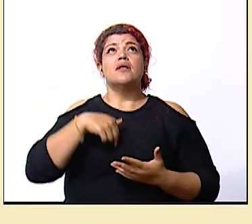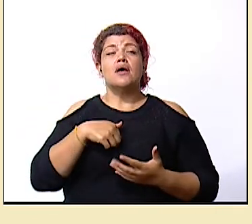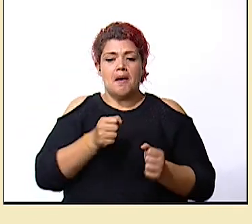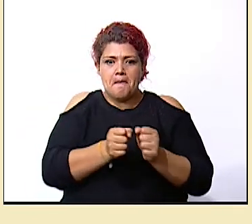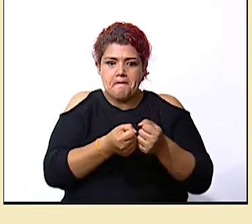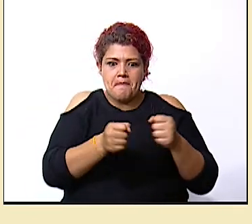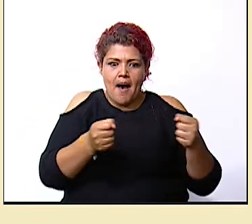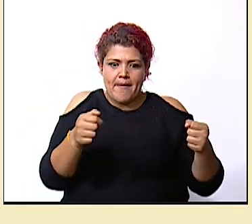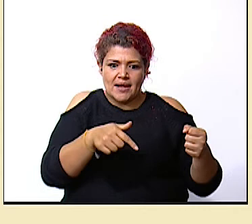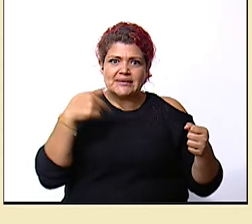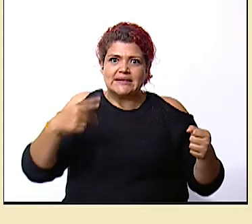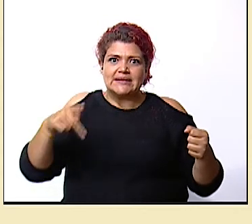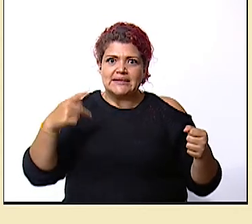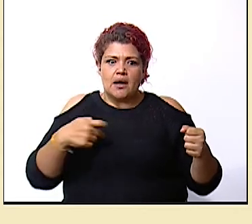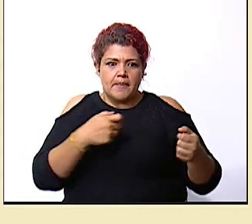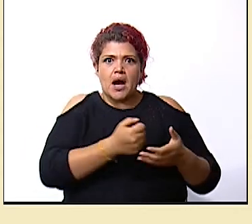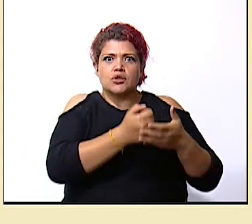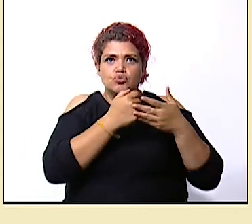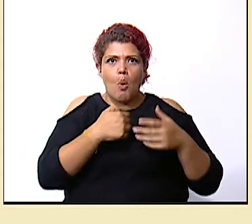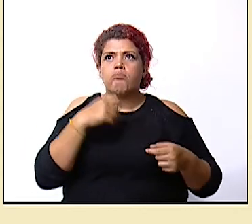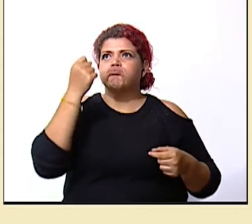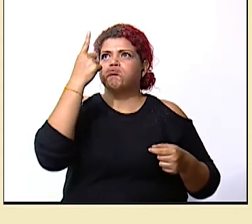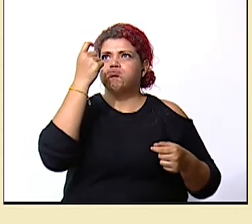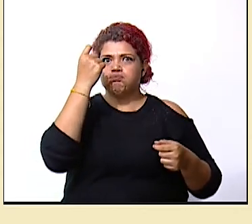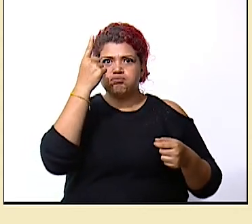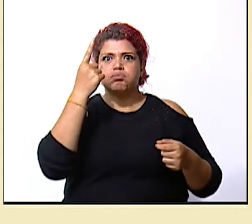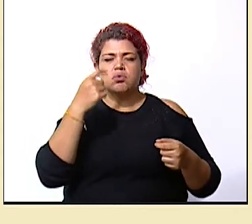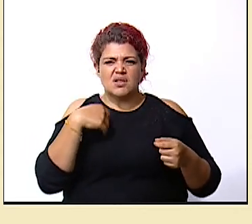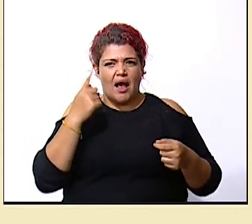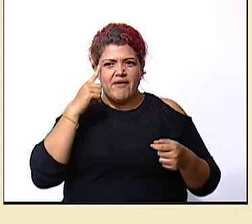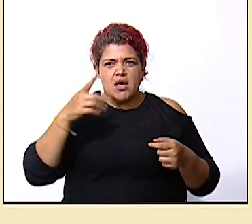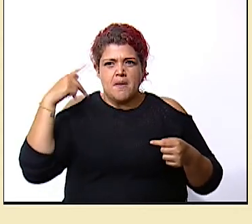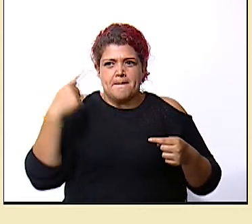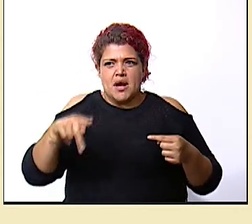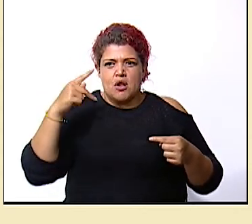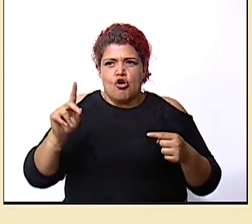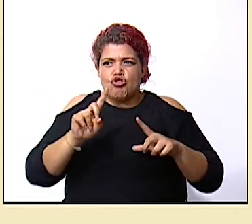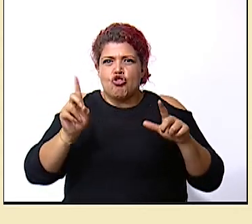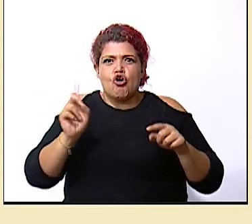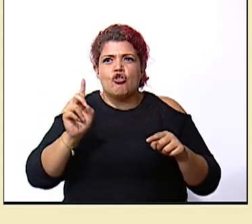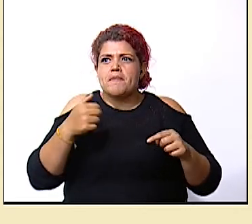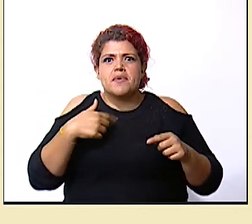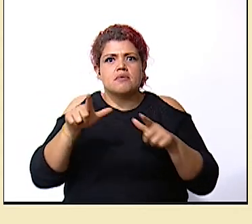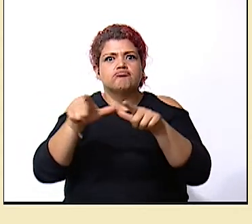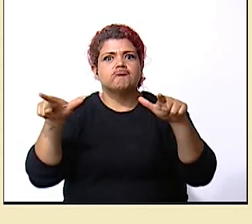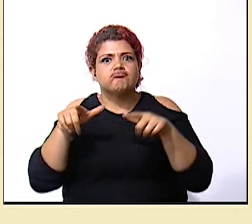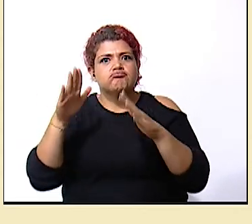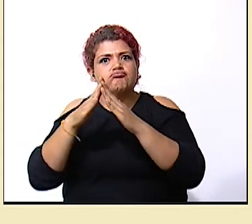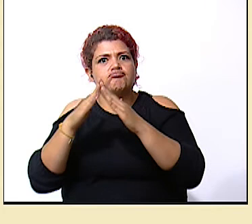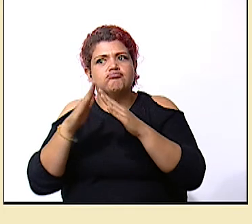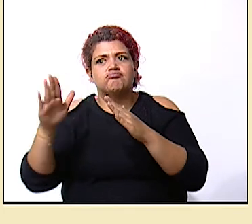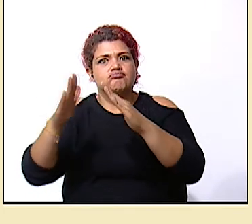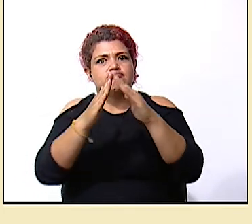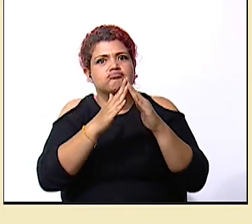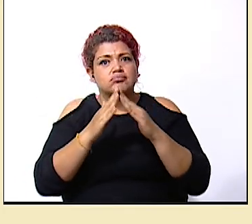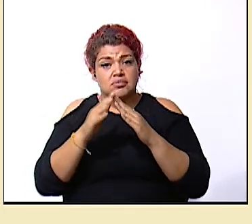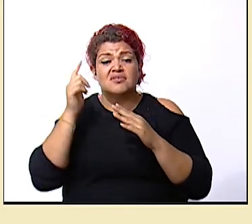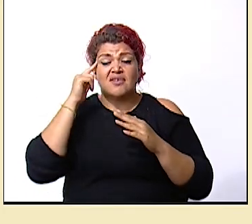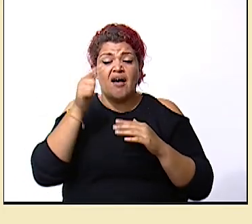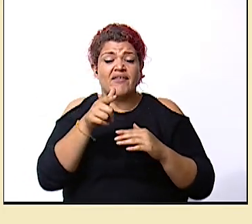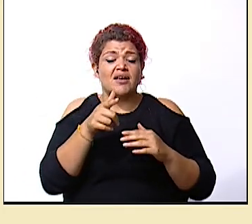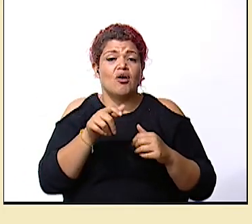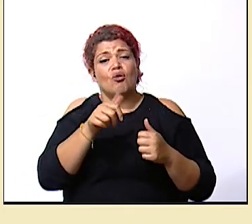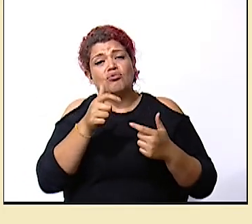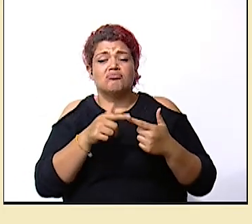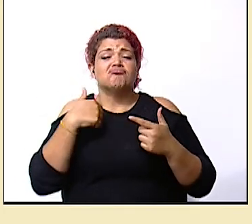mapa de riesgos te ayuda a entender amenazas y peligros de tu comunidad que las inundaciones son